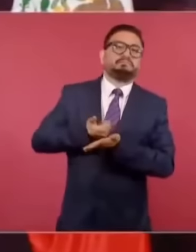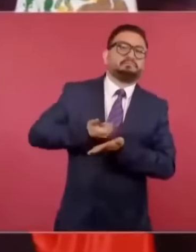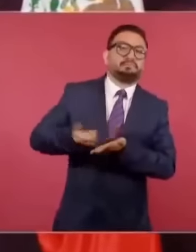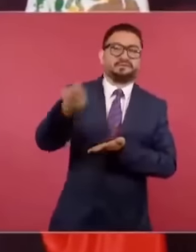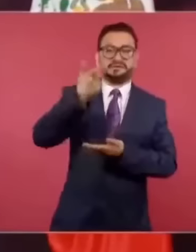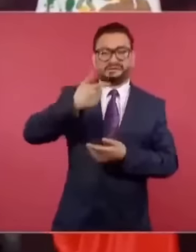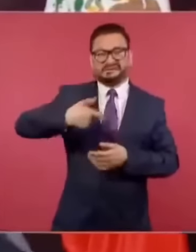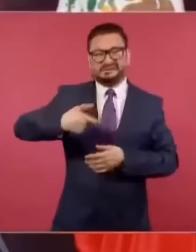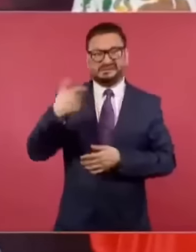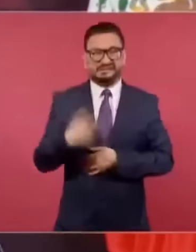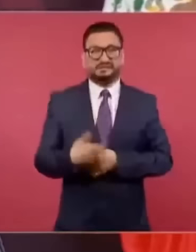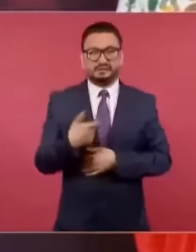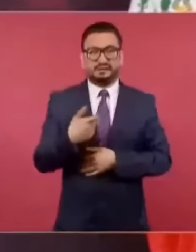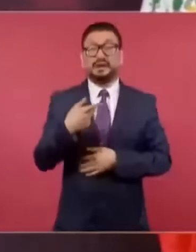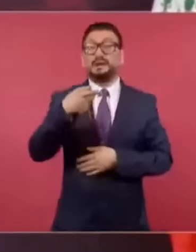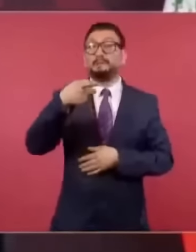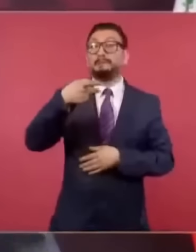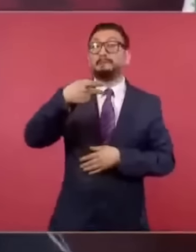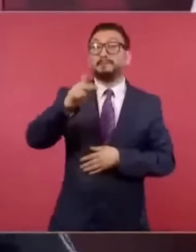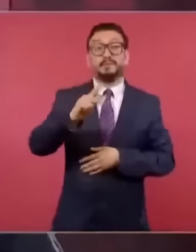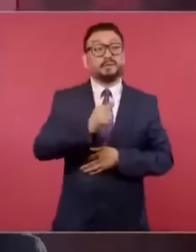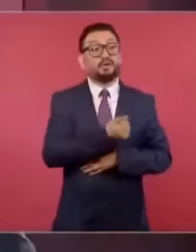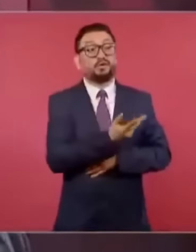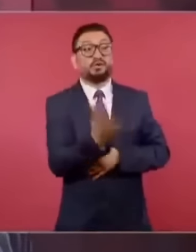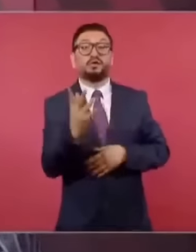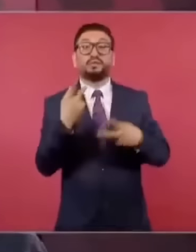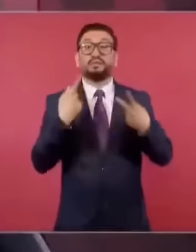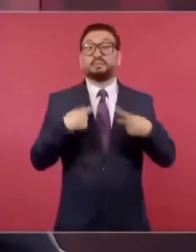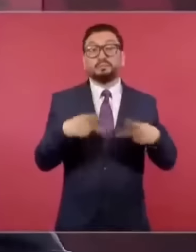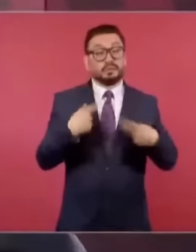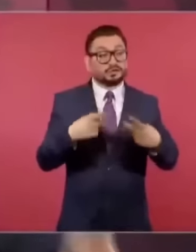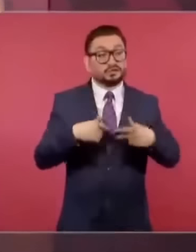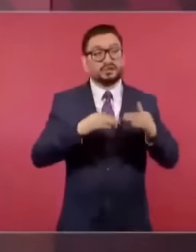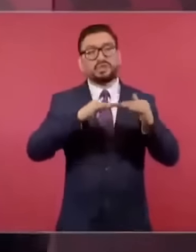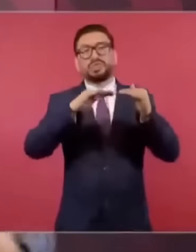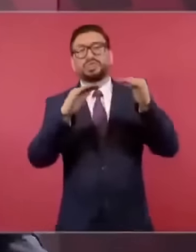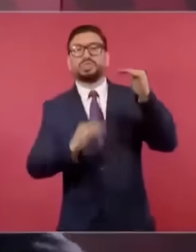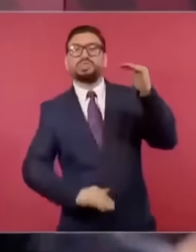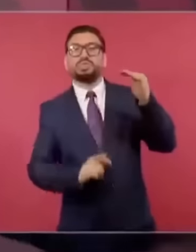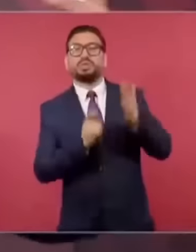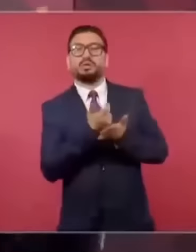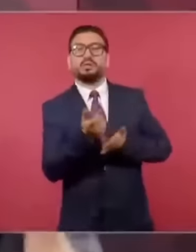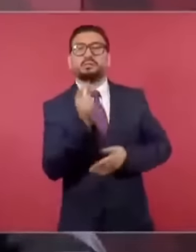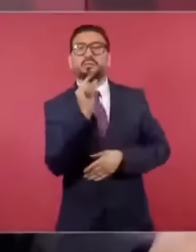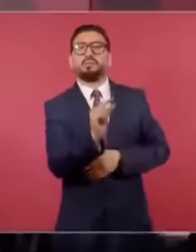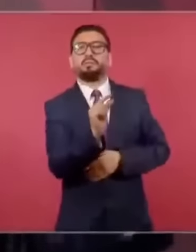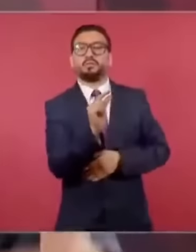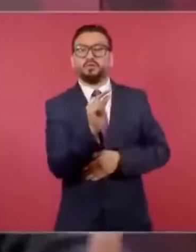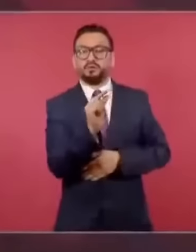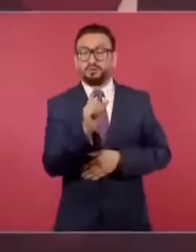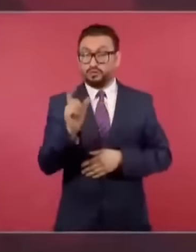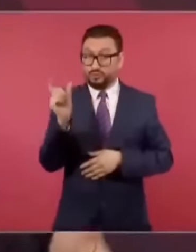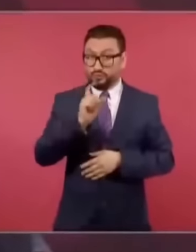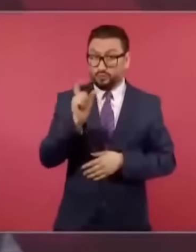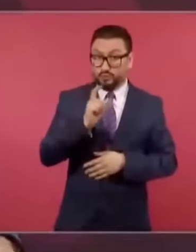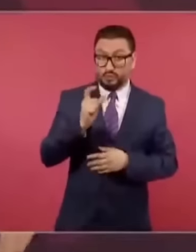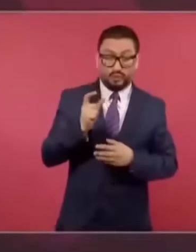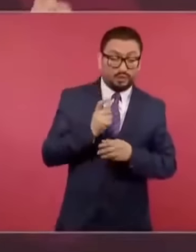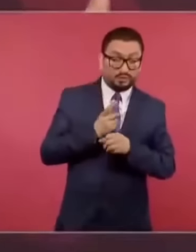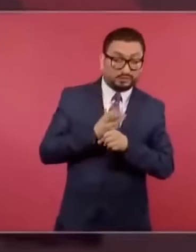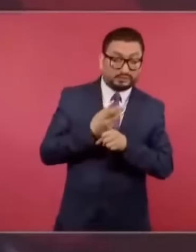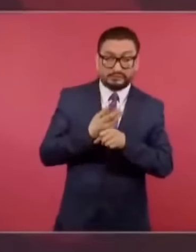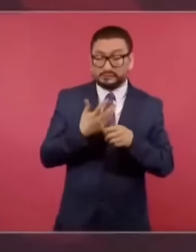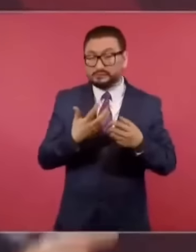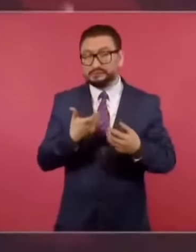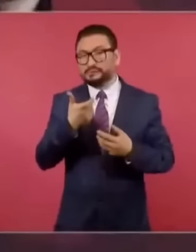pero el resto gana muy poco. Y cuando viene un ajuste, porque